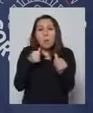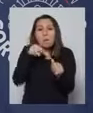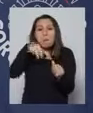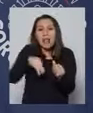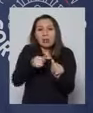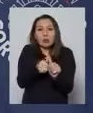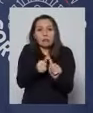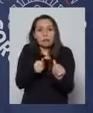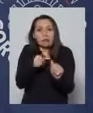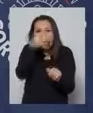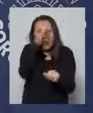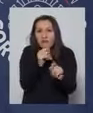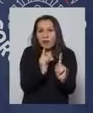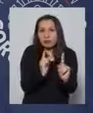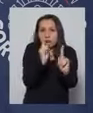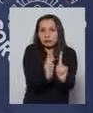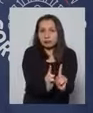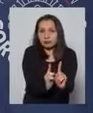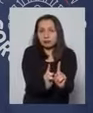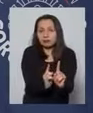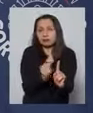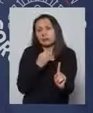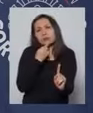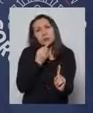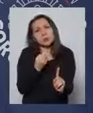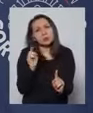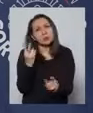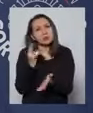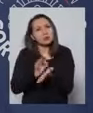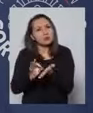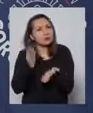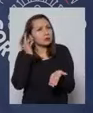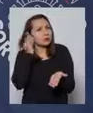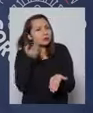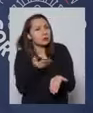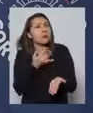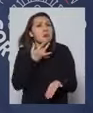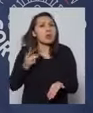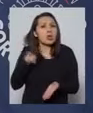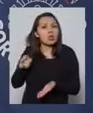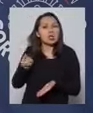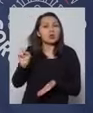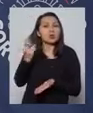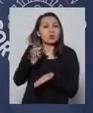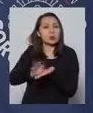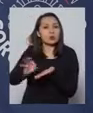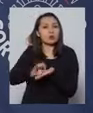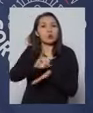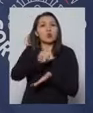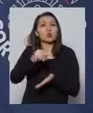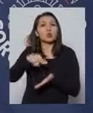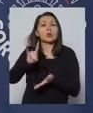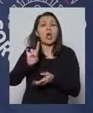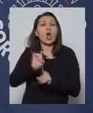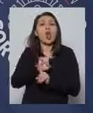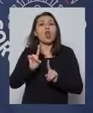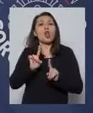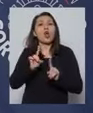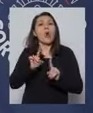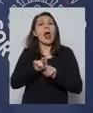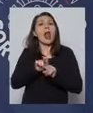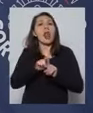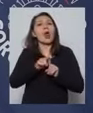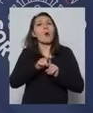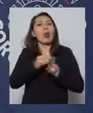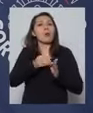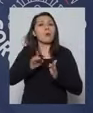del enfermo. Le quería preguntar, subsecretaria, ¿por qué el subsecretario Zúñiga fue la excepción a este protocolo?